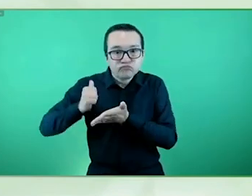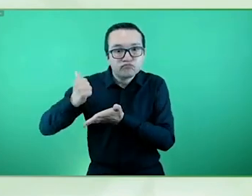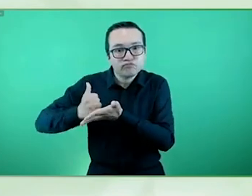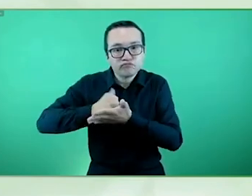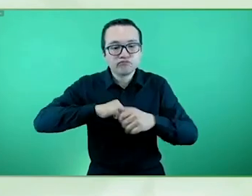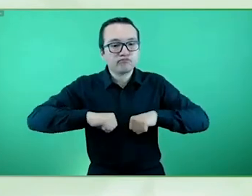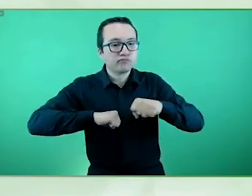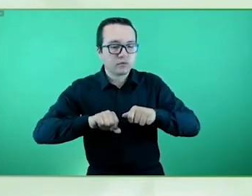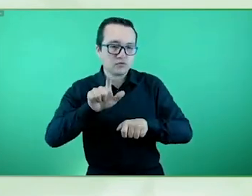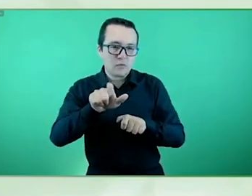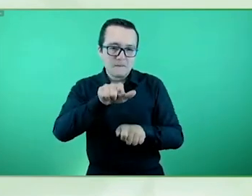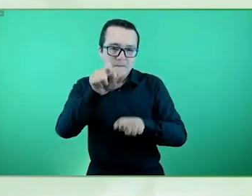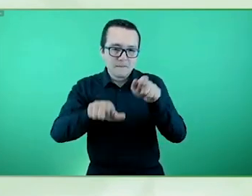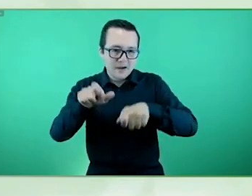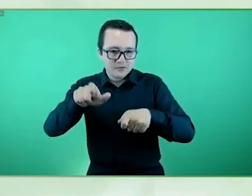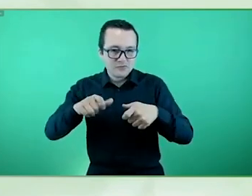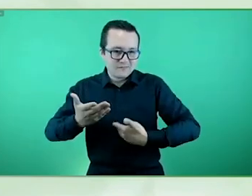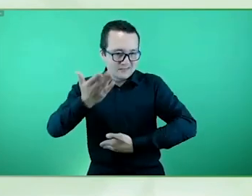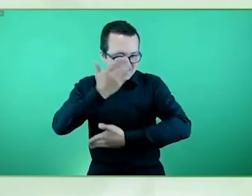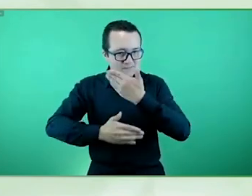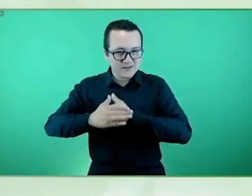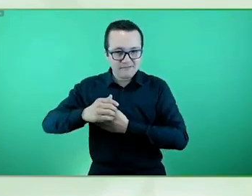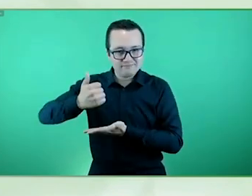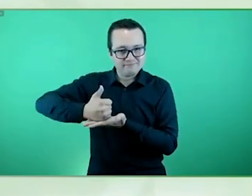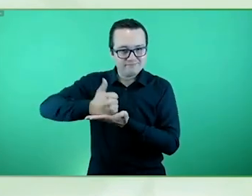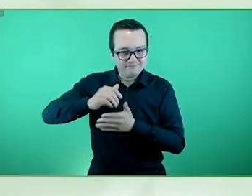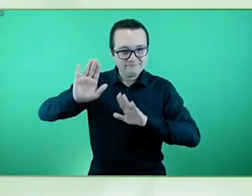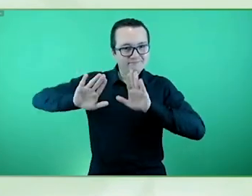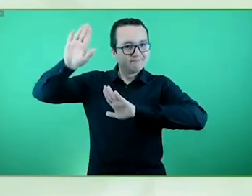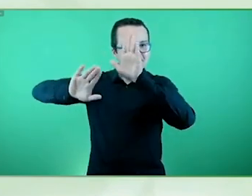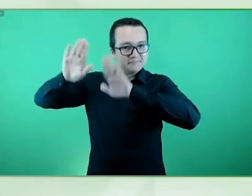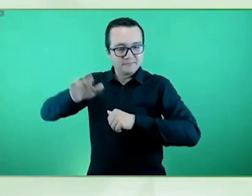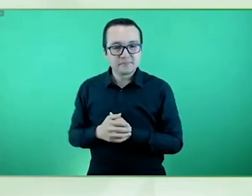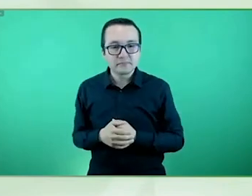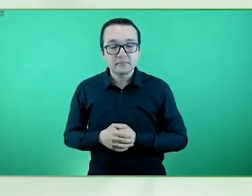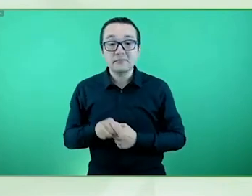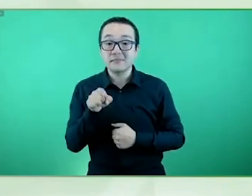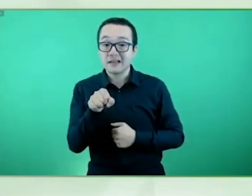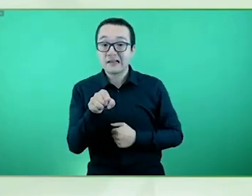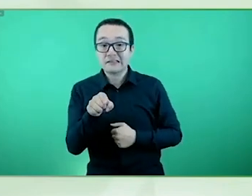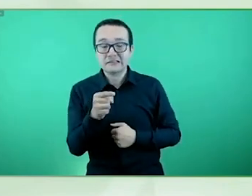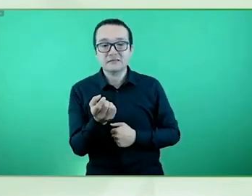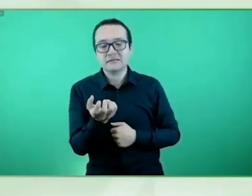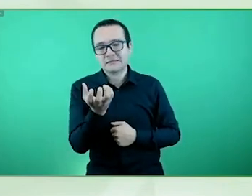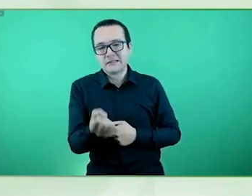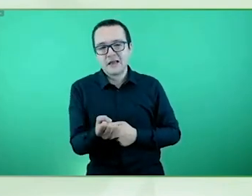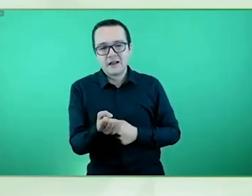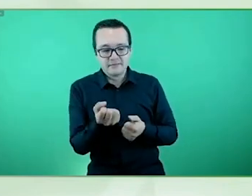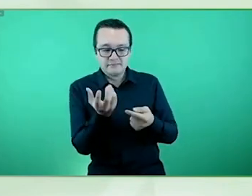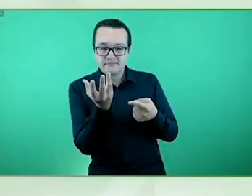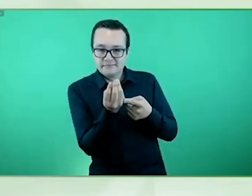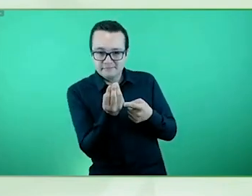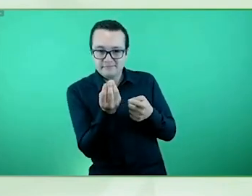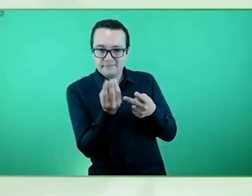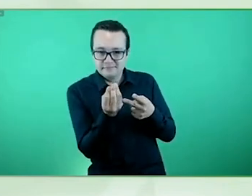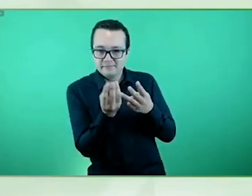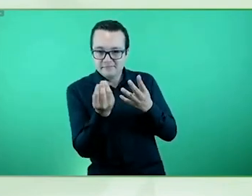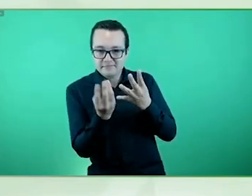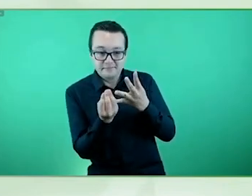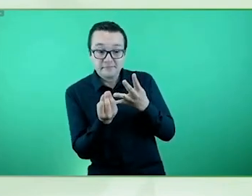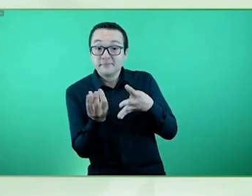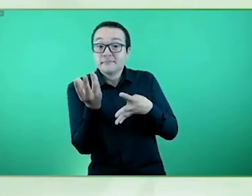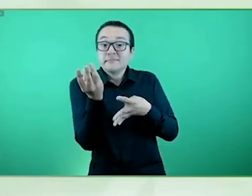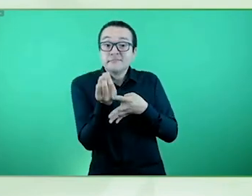discapacidad hay una primera categoría en la que a las personas con discapacidad pues se nos